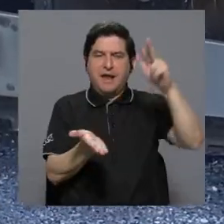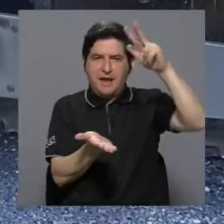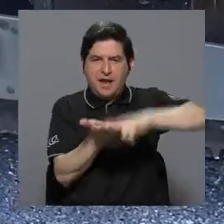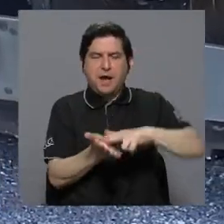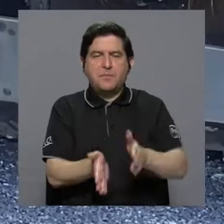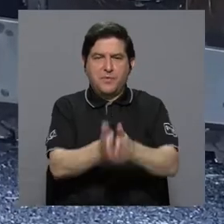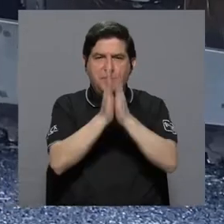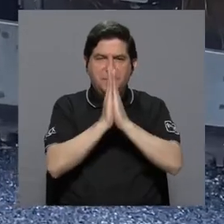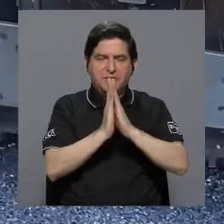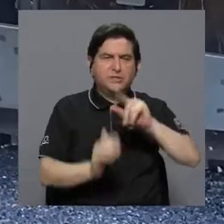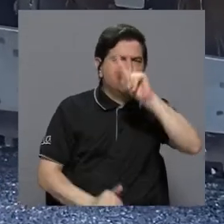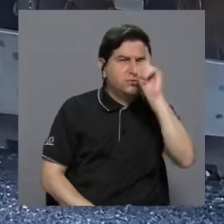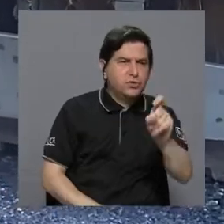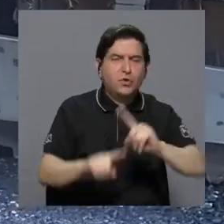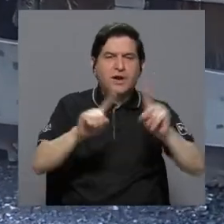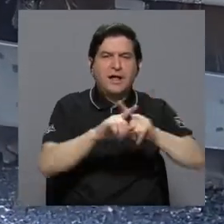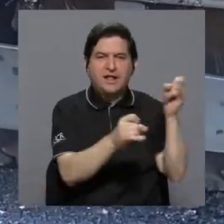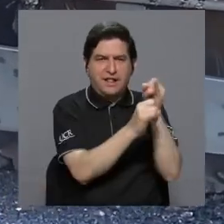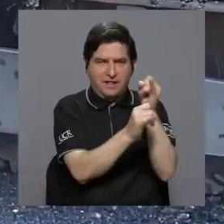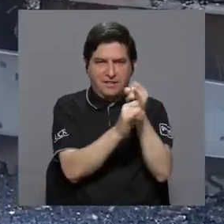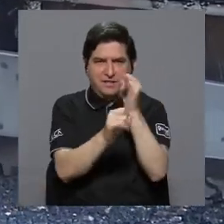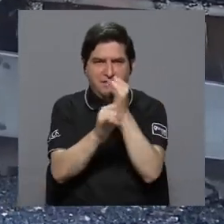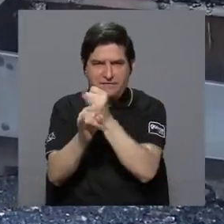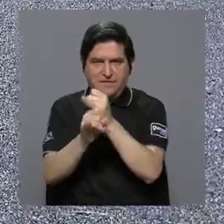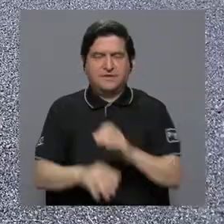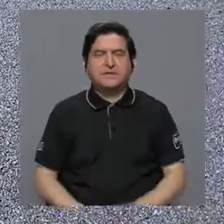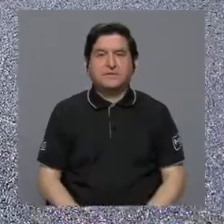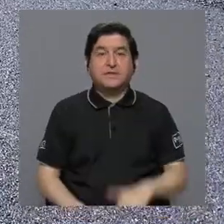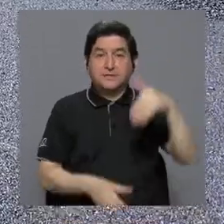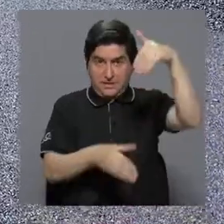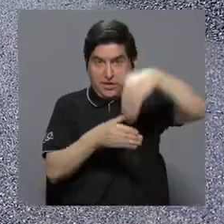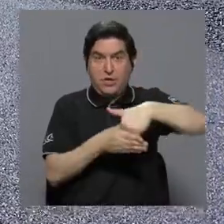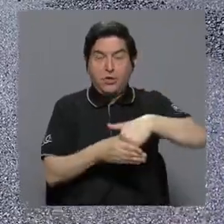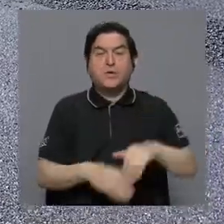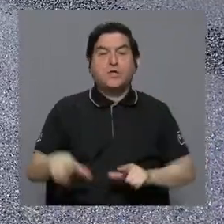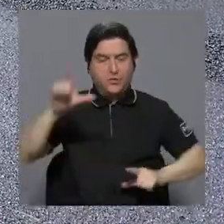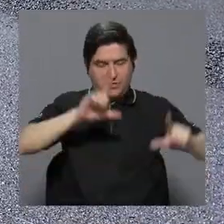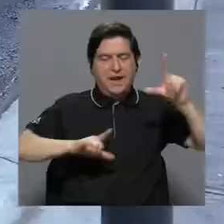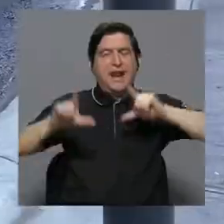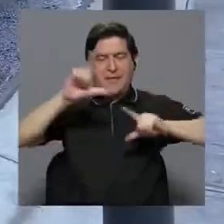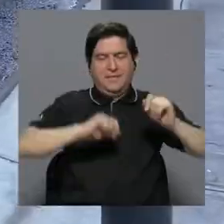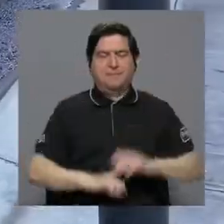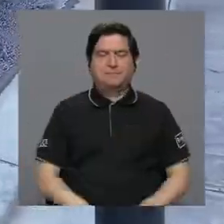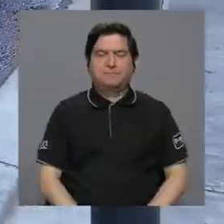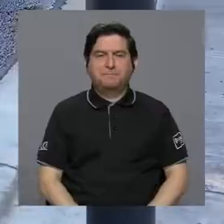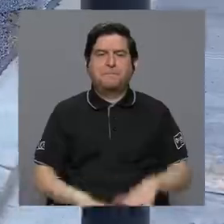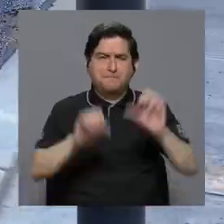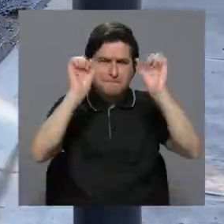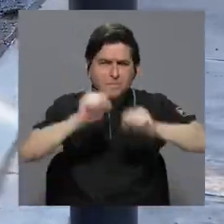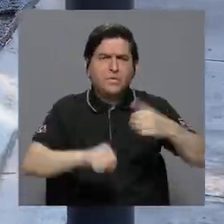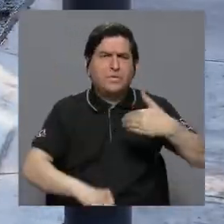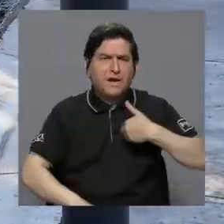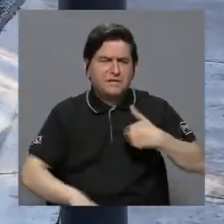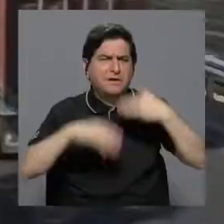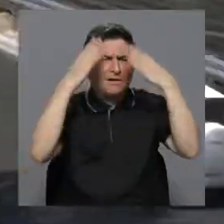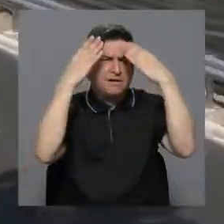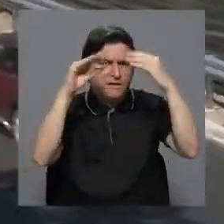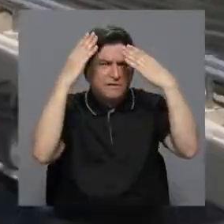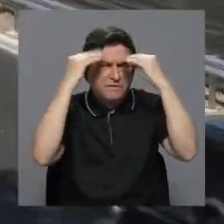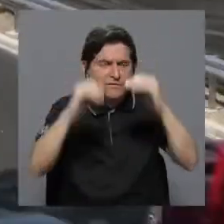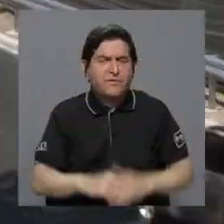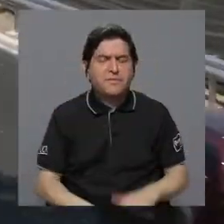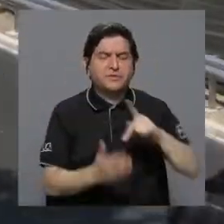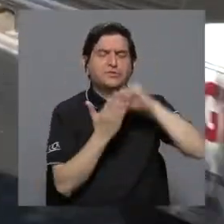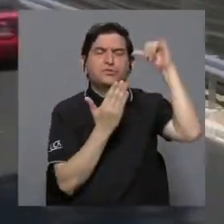la moción de consulta a varias instituciones, entre ellas el ANAME, por lo que se podrá obtener más información